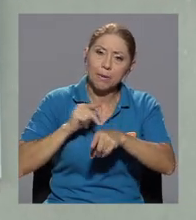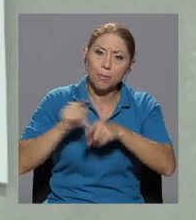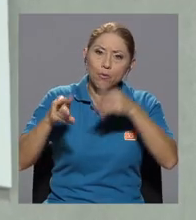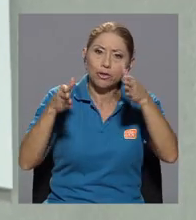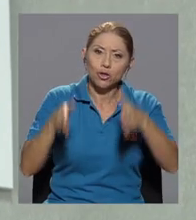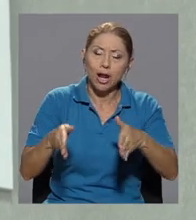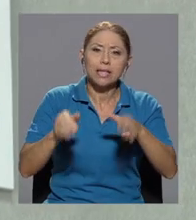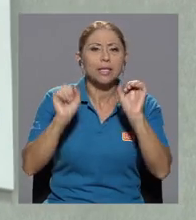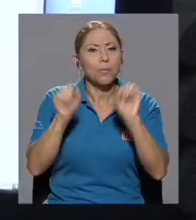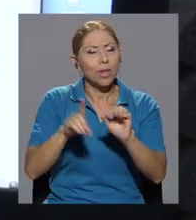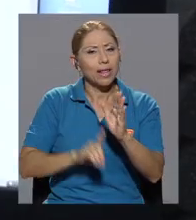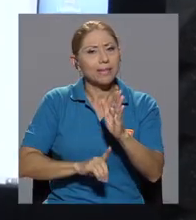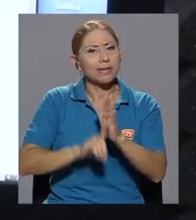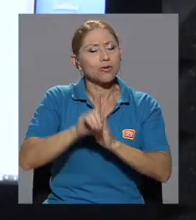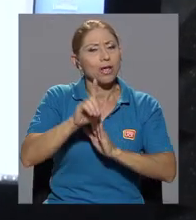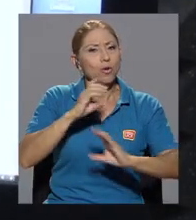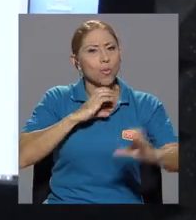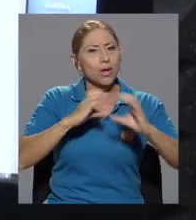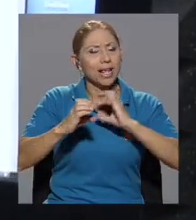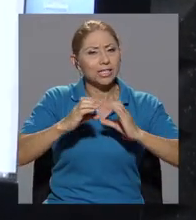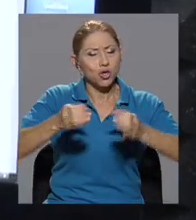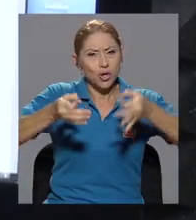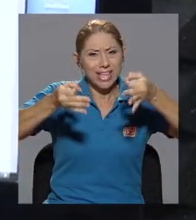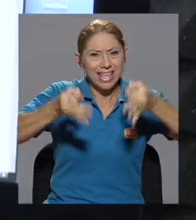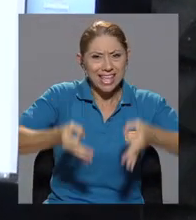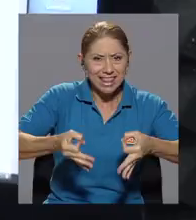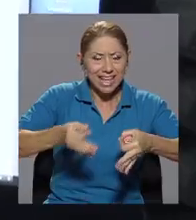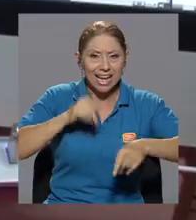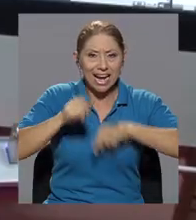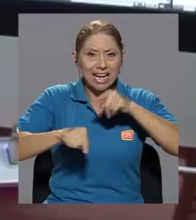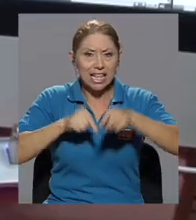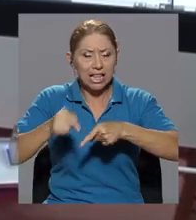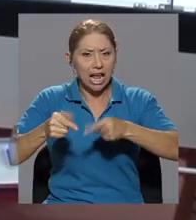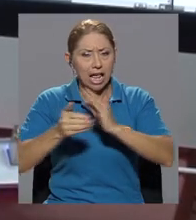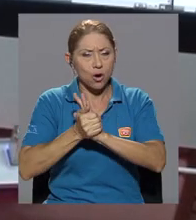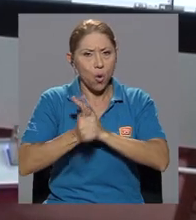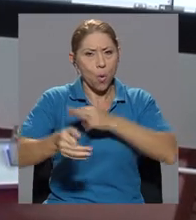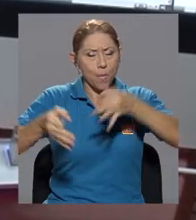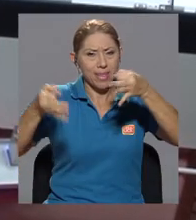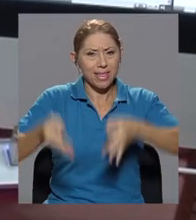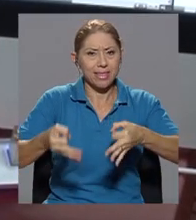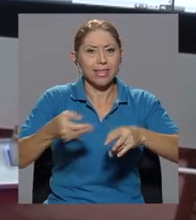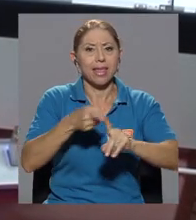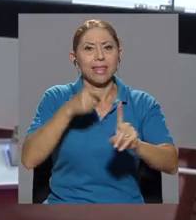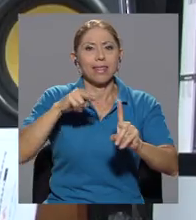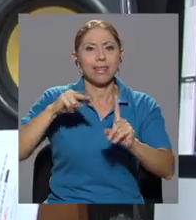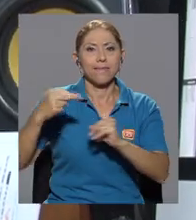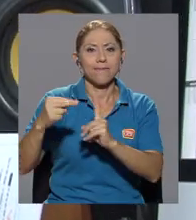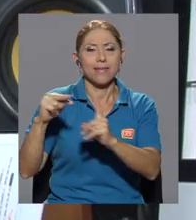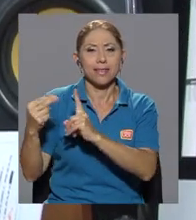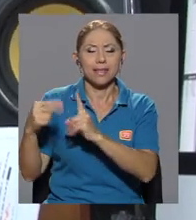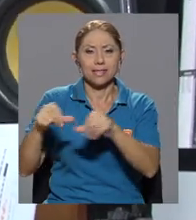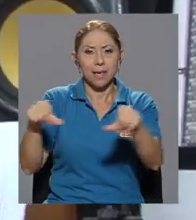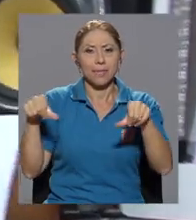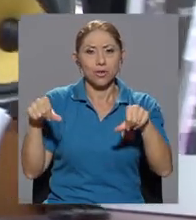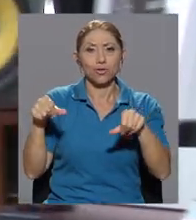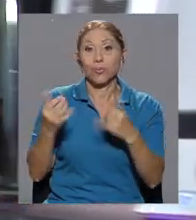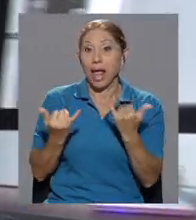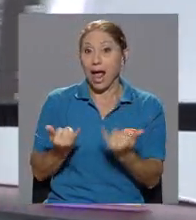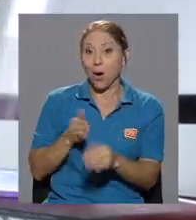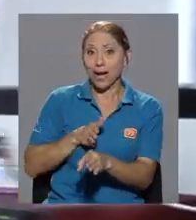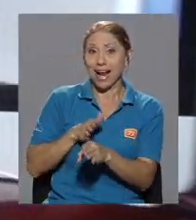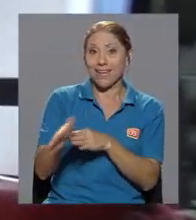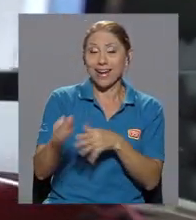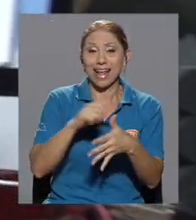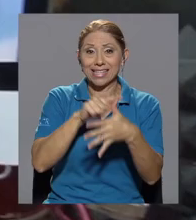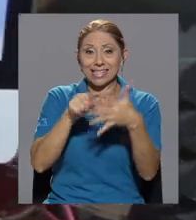una comunicación íntegra, crítica y competente desde diferentes ámbitos. Es por esto que la carrera cuenta ahora